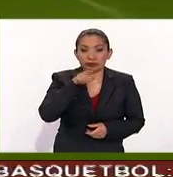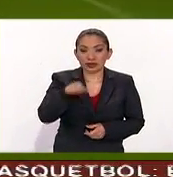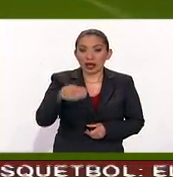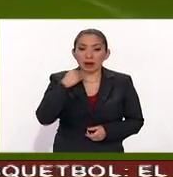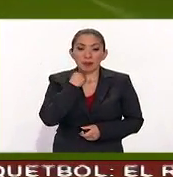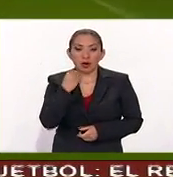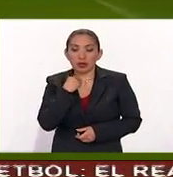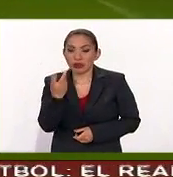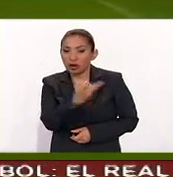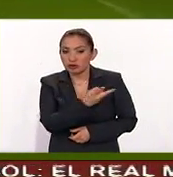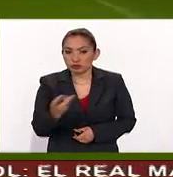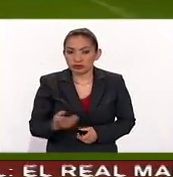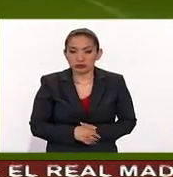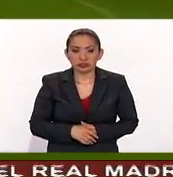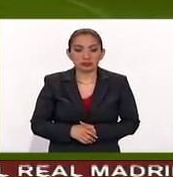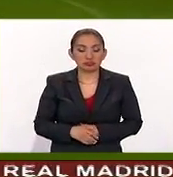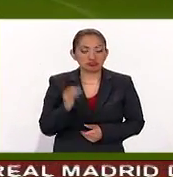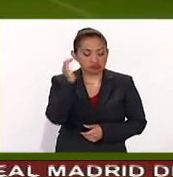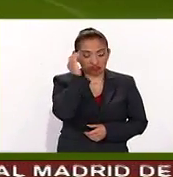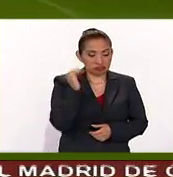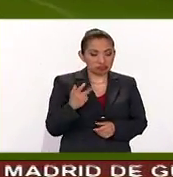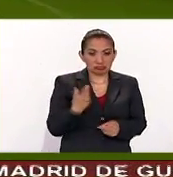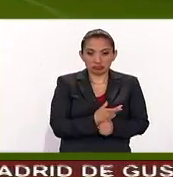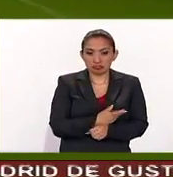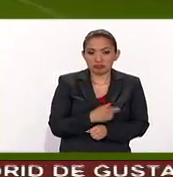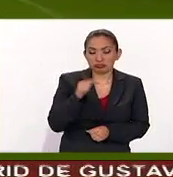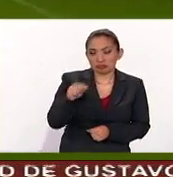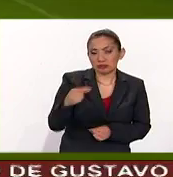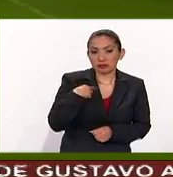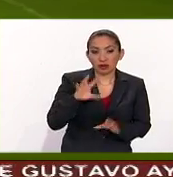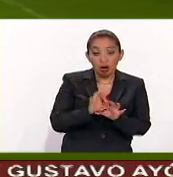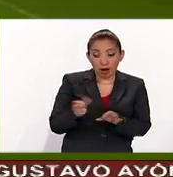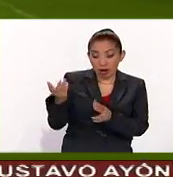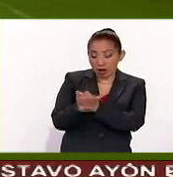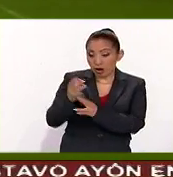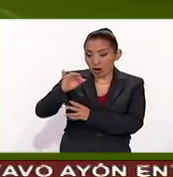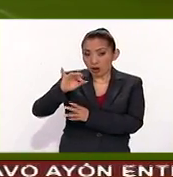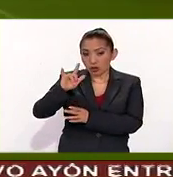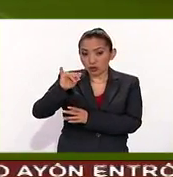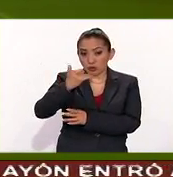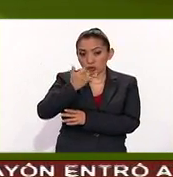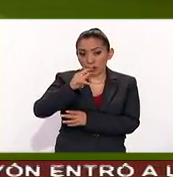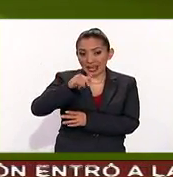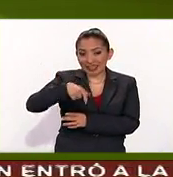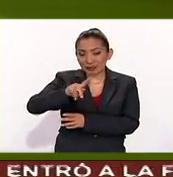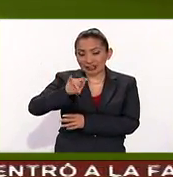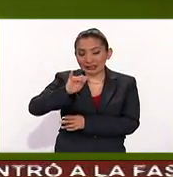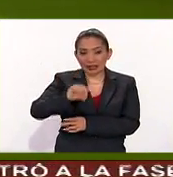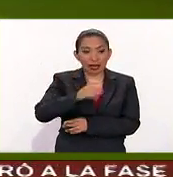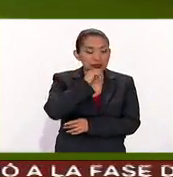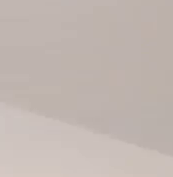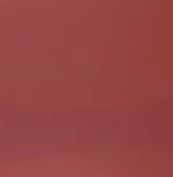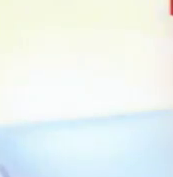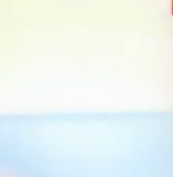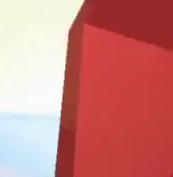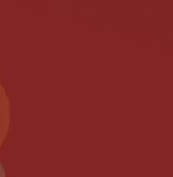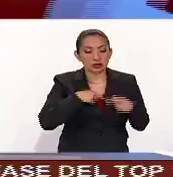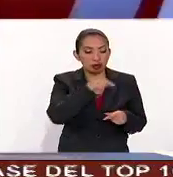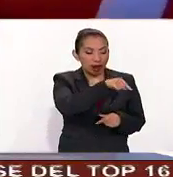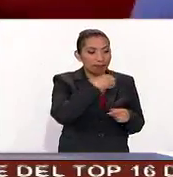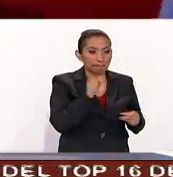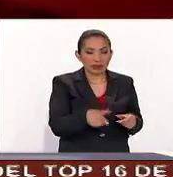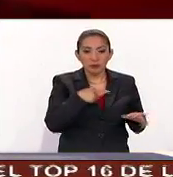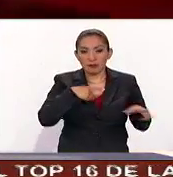abogado de ambos así que terrible lo que está viviendo no solamente por parte de Giacuinta Giacuinta sino de toda la gente que tiene que ver